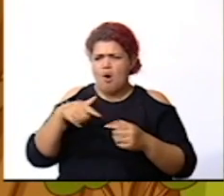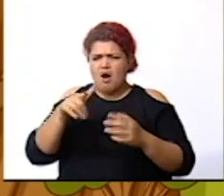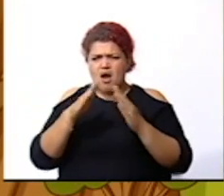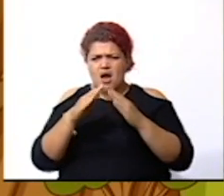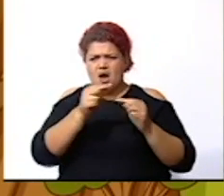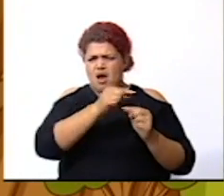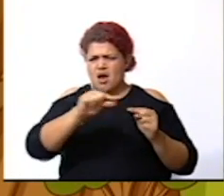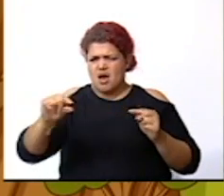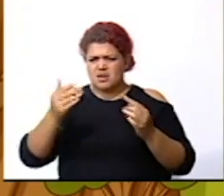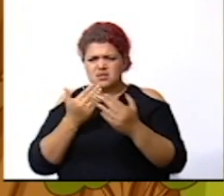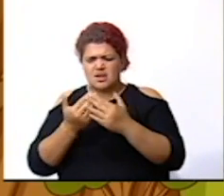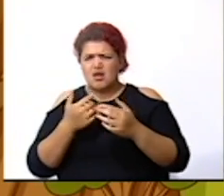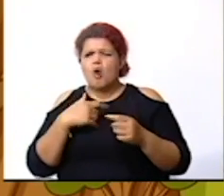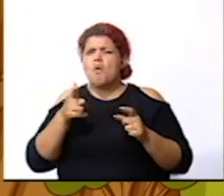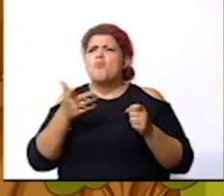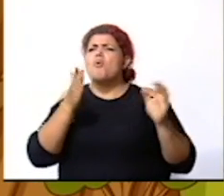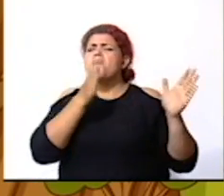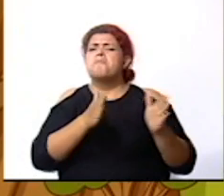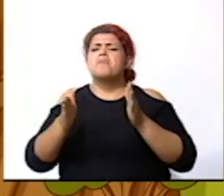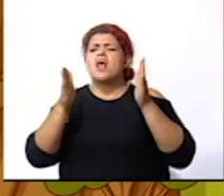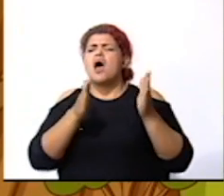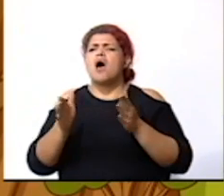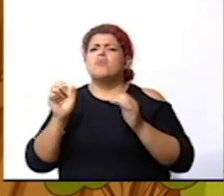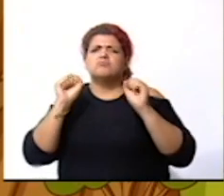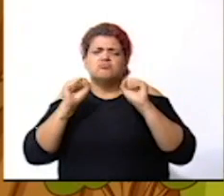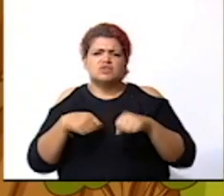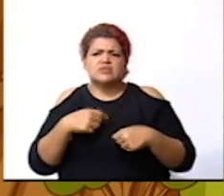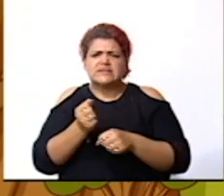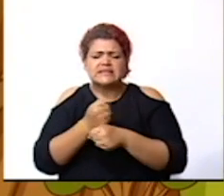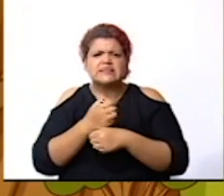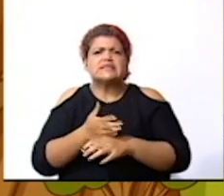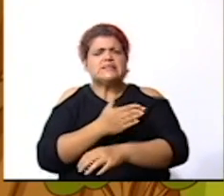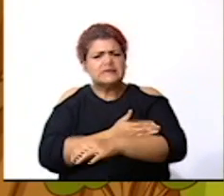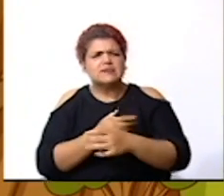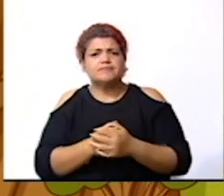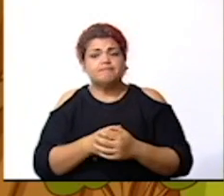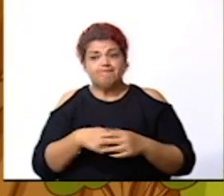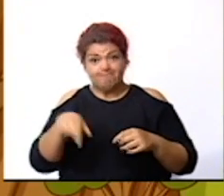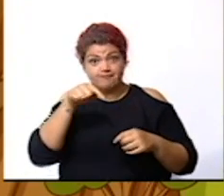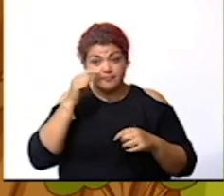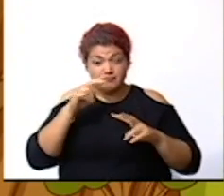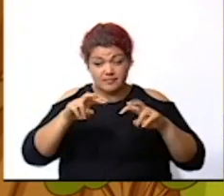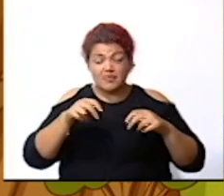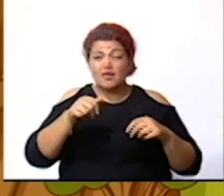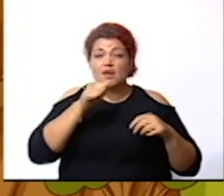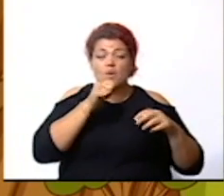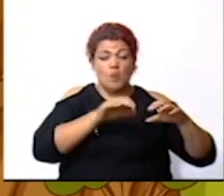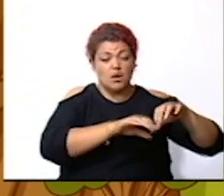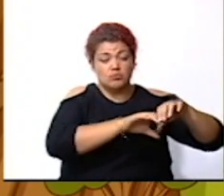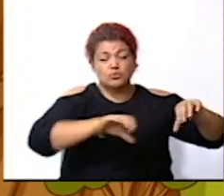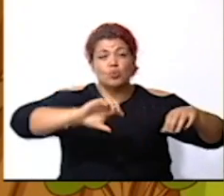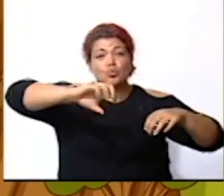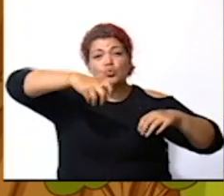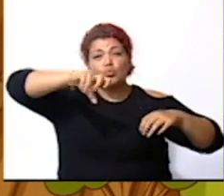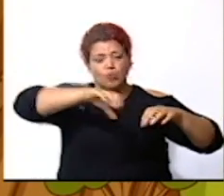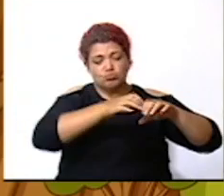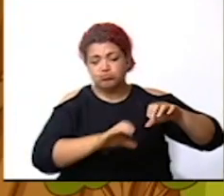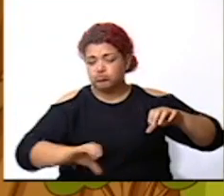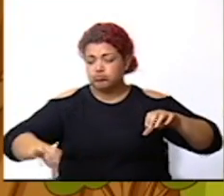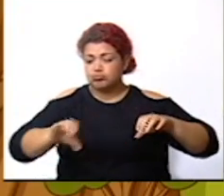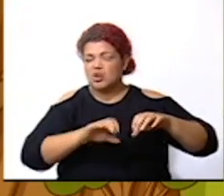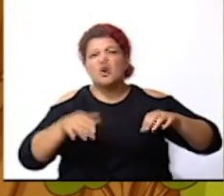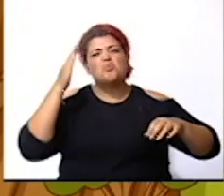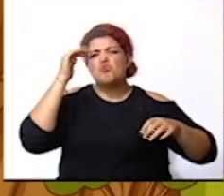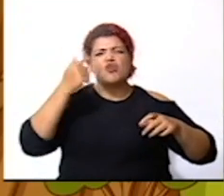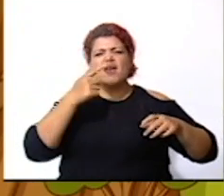de un río qué plan podemos tener ante tal situación verificar también las tuberías por qué porque cuando hay una